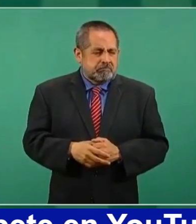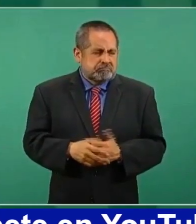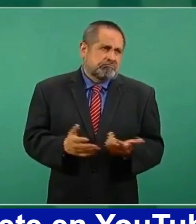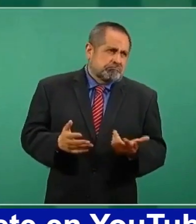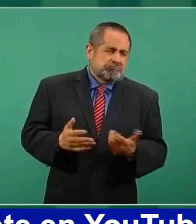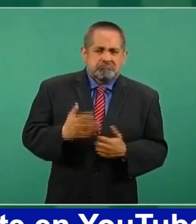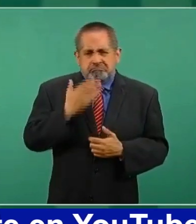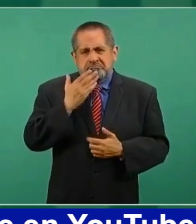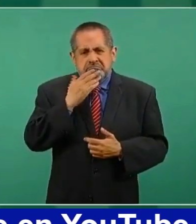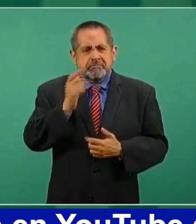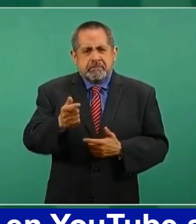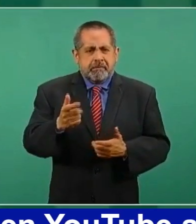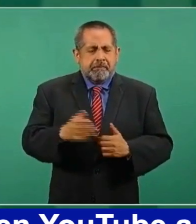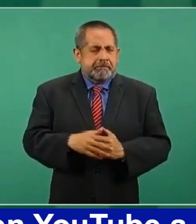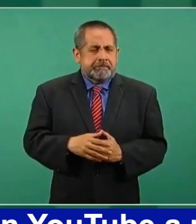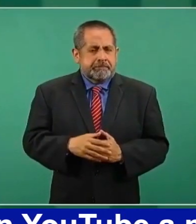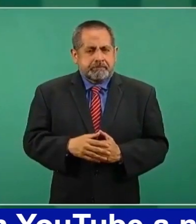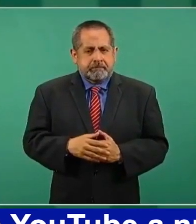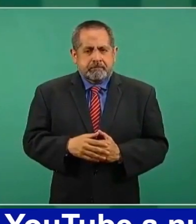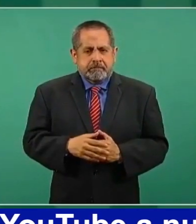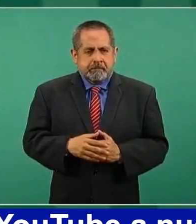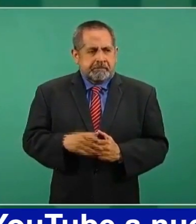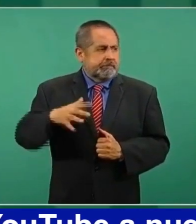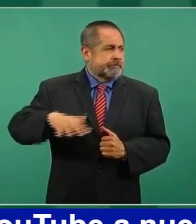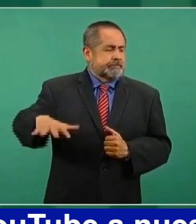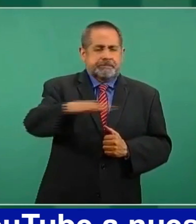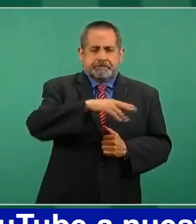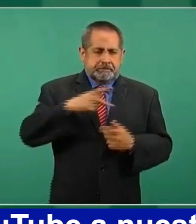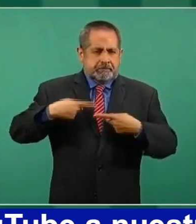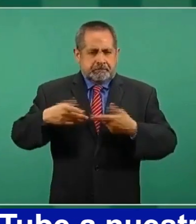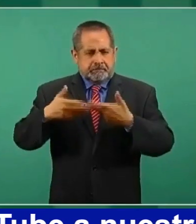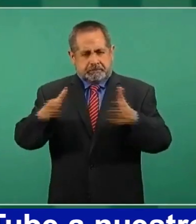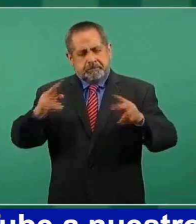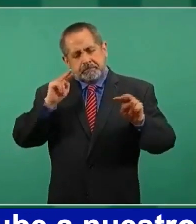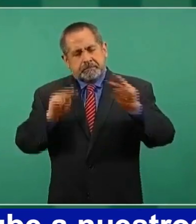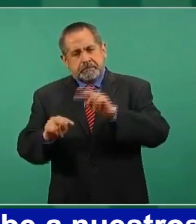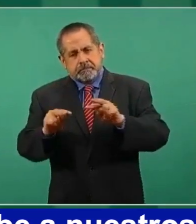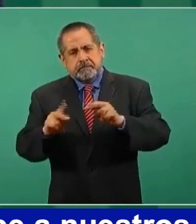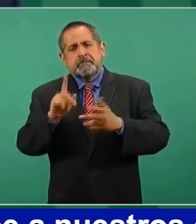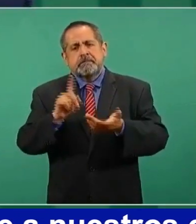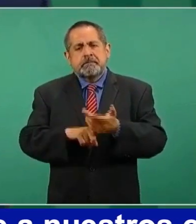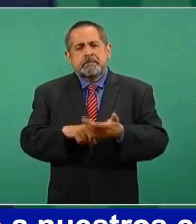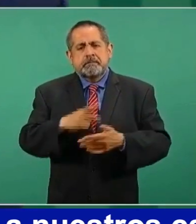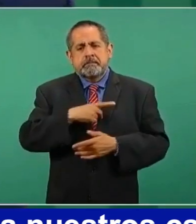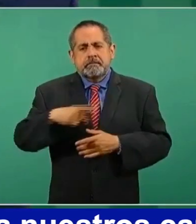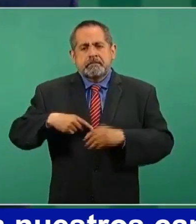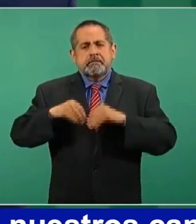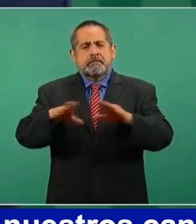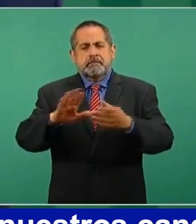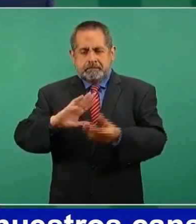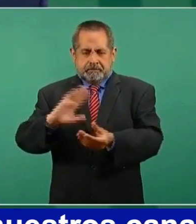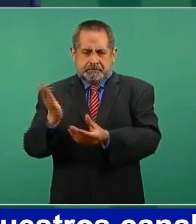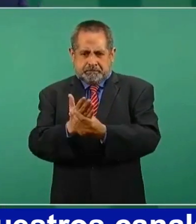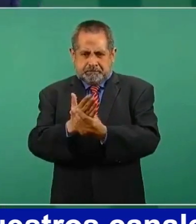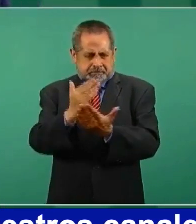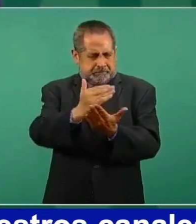para la vida pública el que se dé a conocer el expediente.